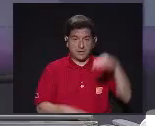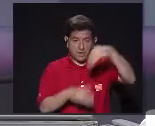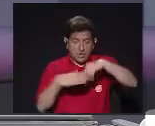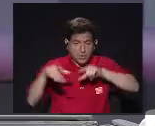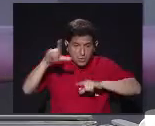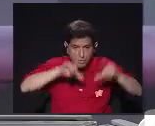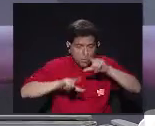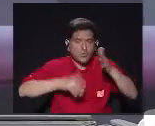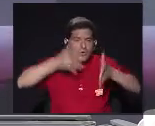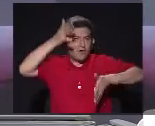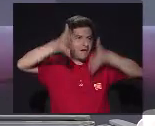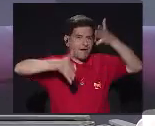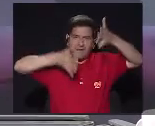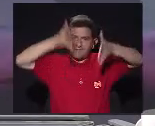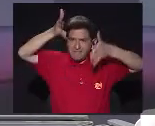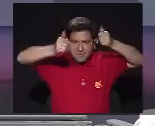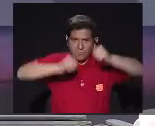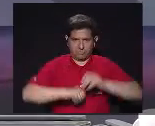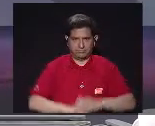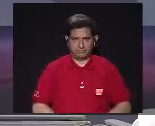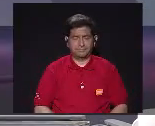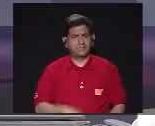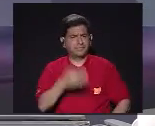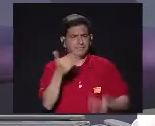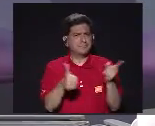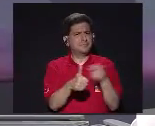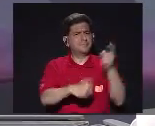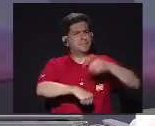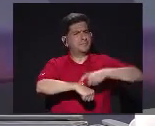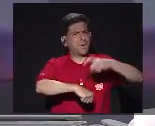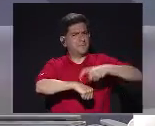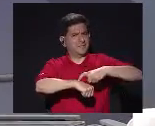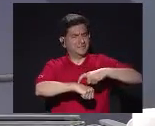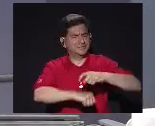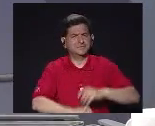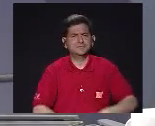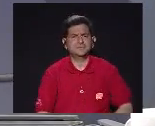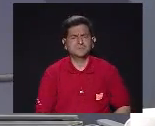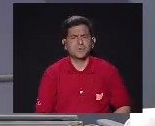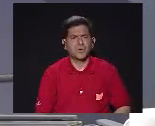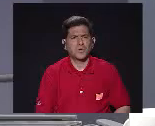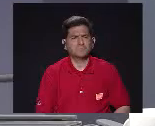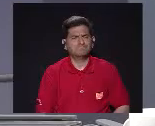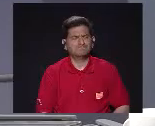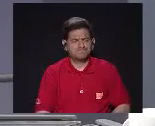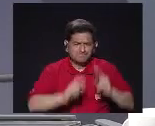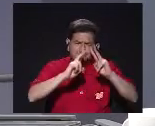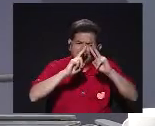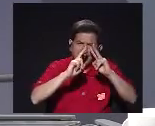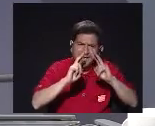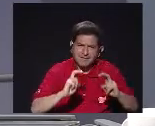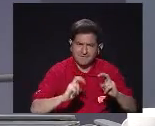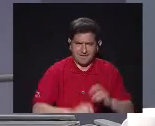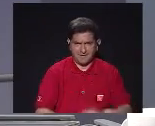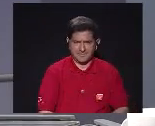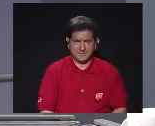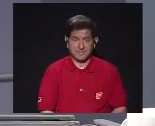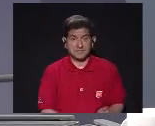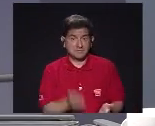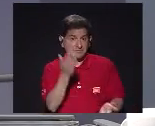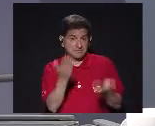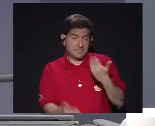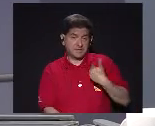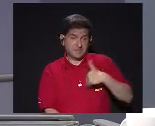Un laboratorio de la creatividad Tal vez inicialmente me gustaría Que hiciéramos un balance De tal vez Don